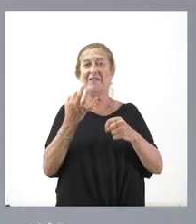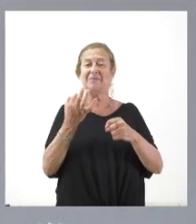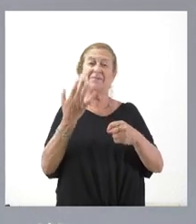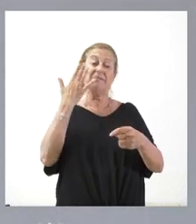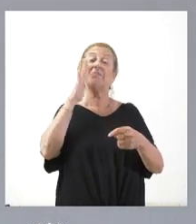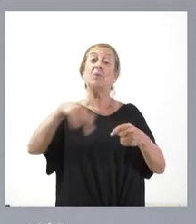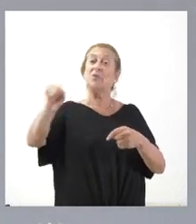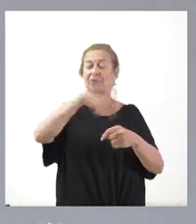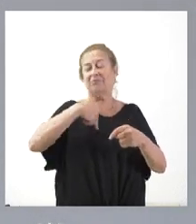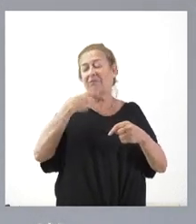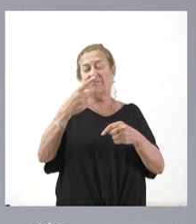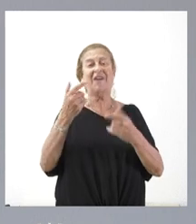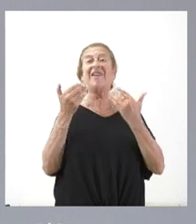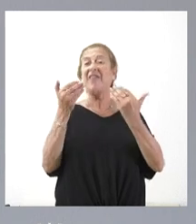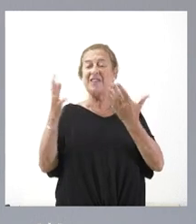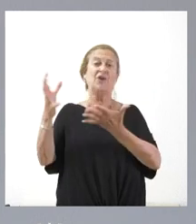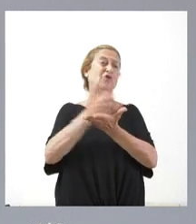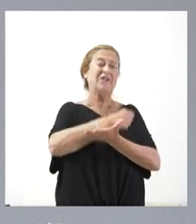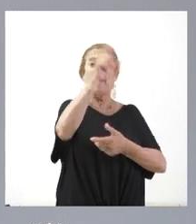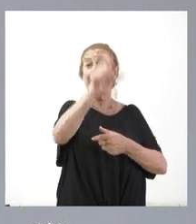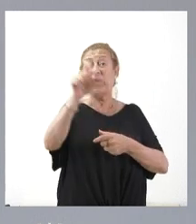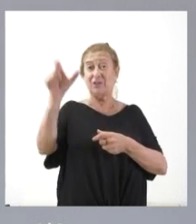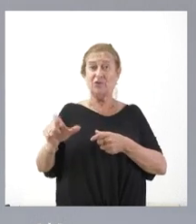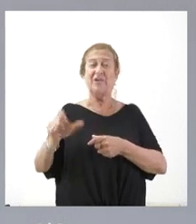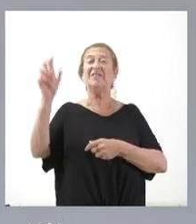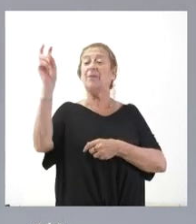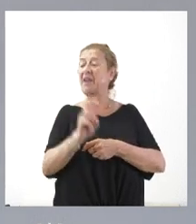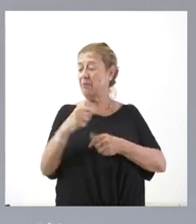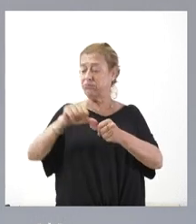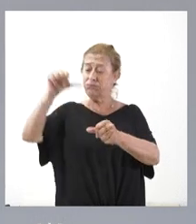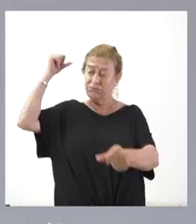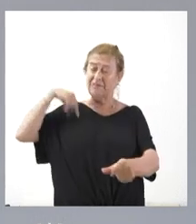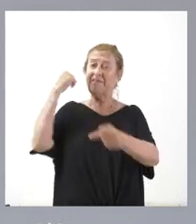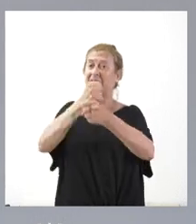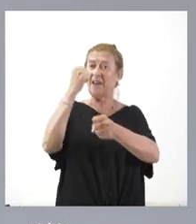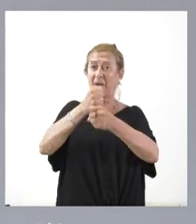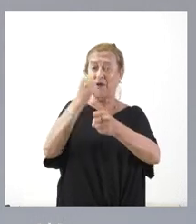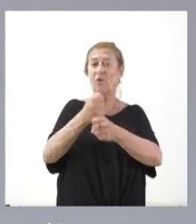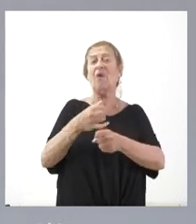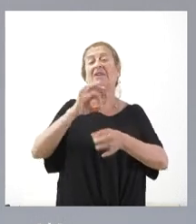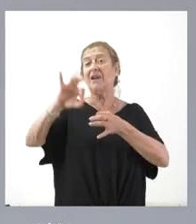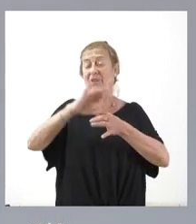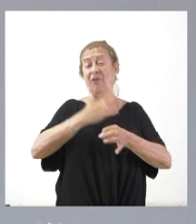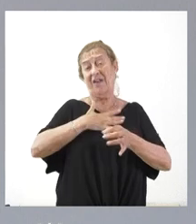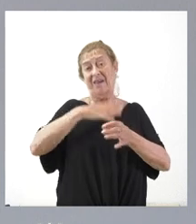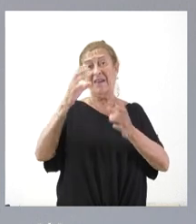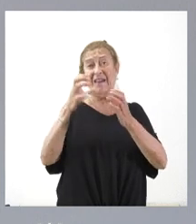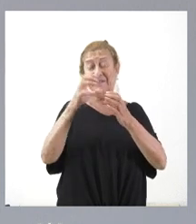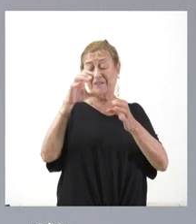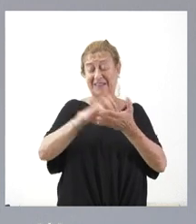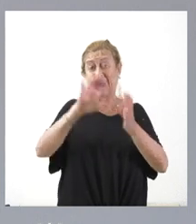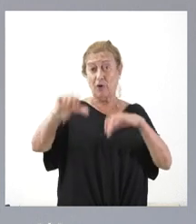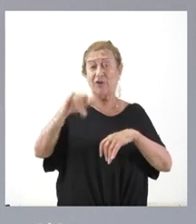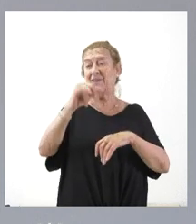en nuestro agradecimiento a todas las personas que han venido desempeñando su función al Servicio de Castilla y León y también